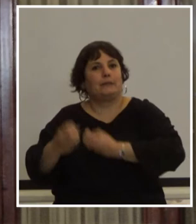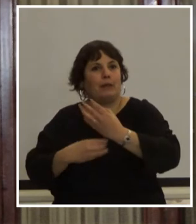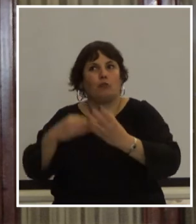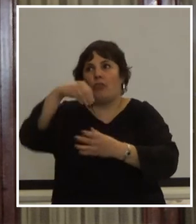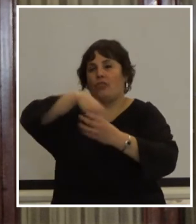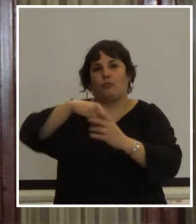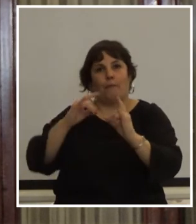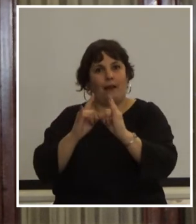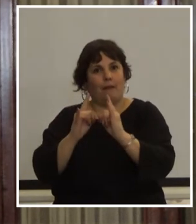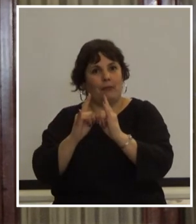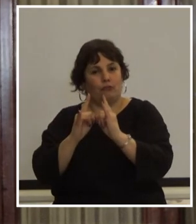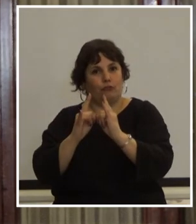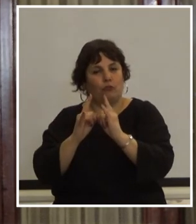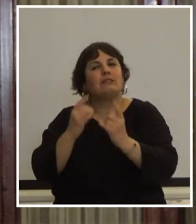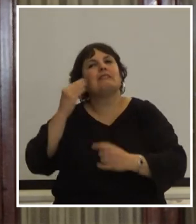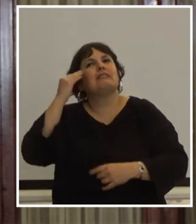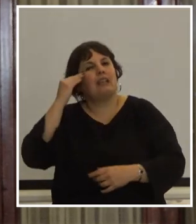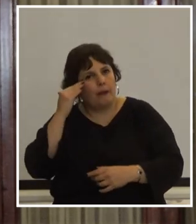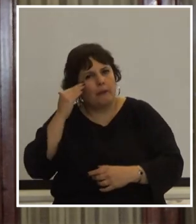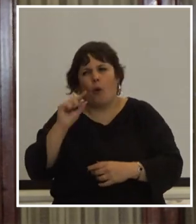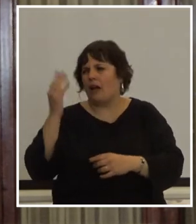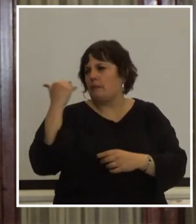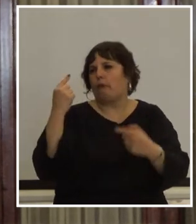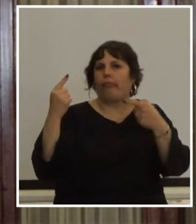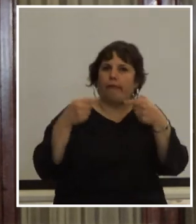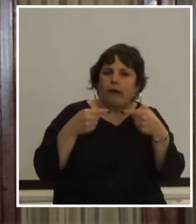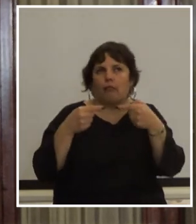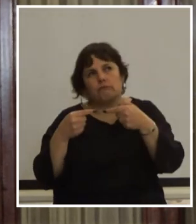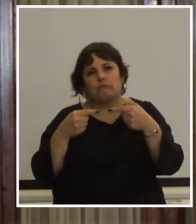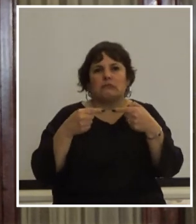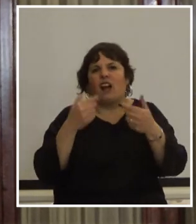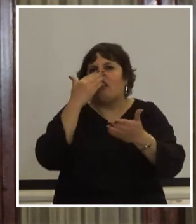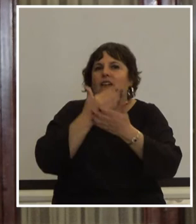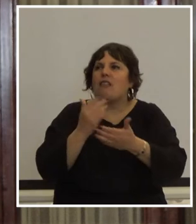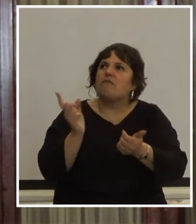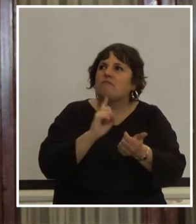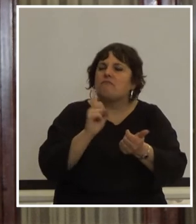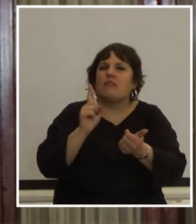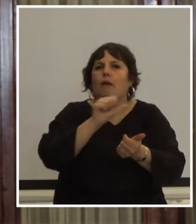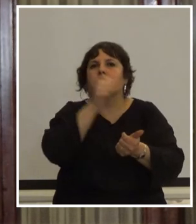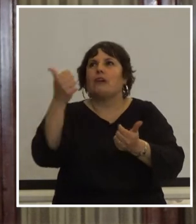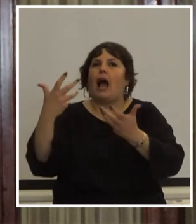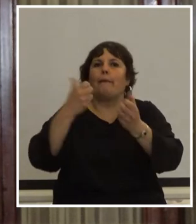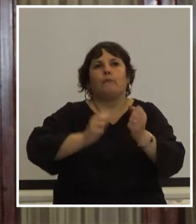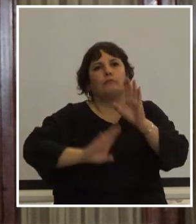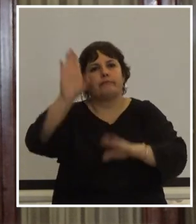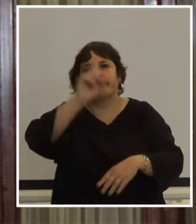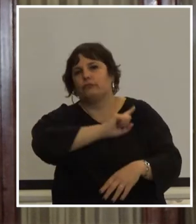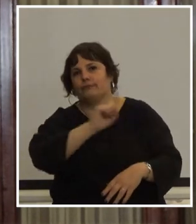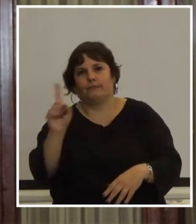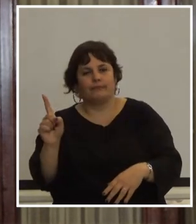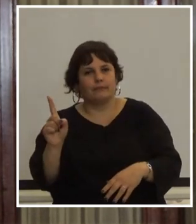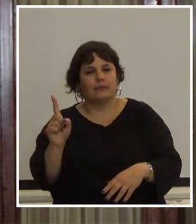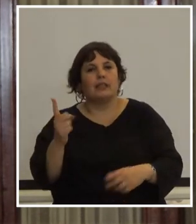parlamento que sabemos se debatió hace ya un par de semanas pero que no obtuvo el apoyo de todos los partidos políticos